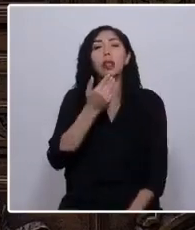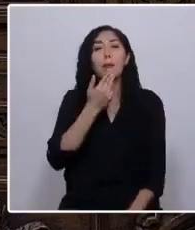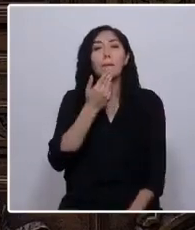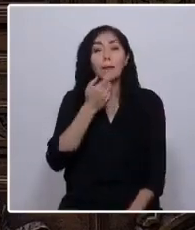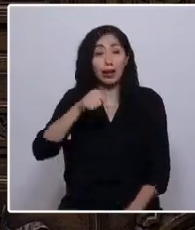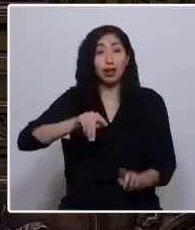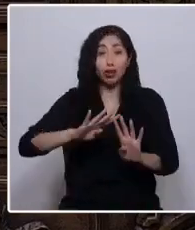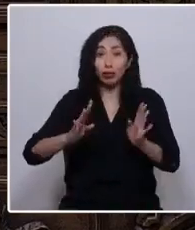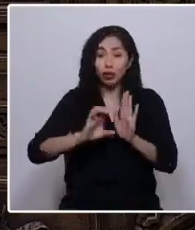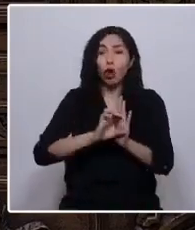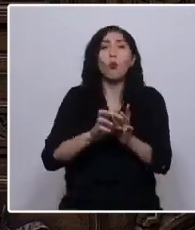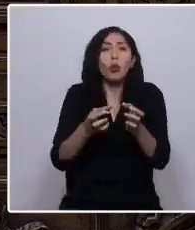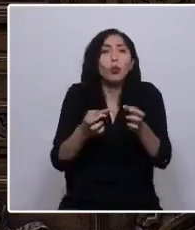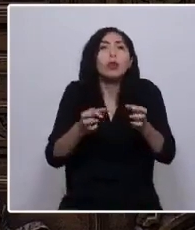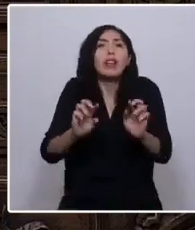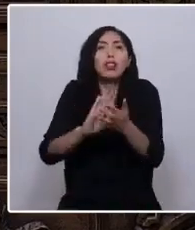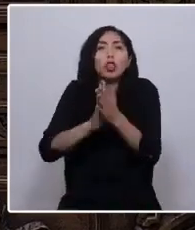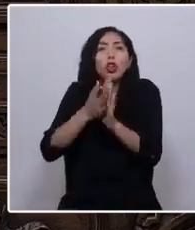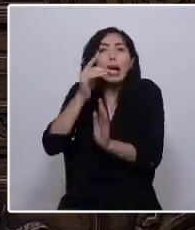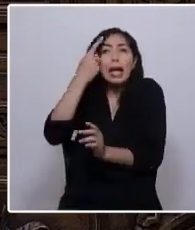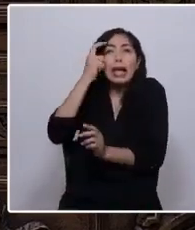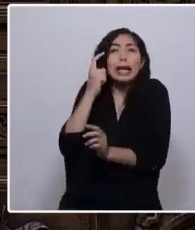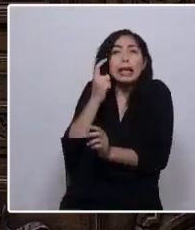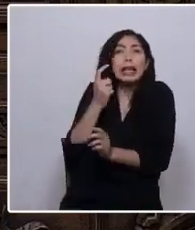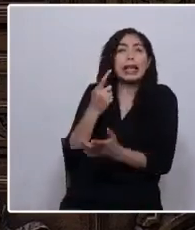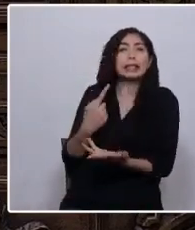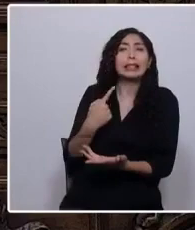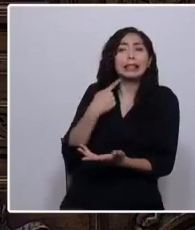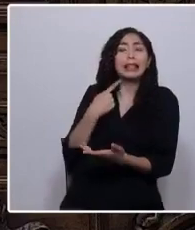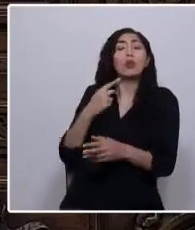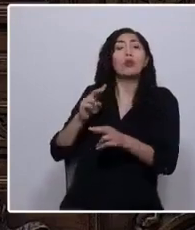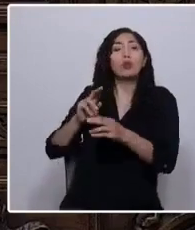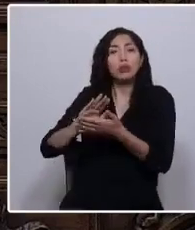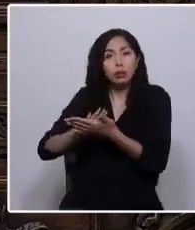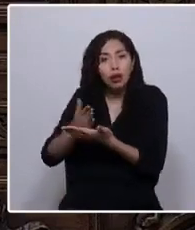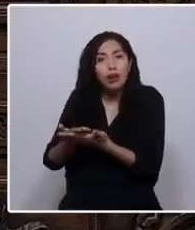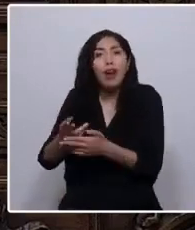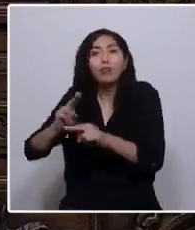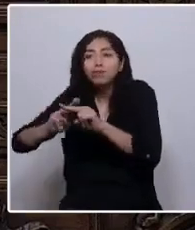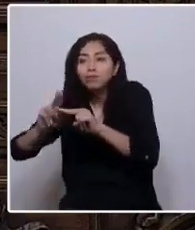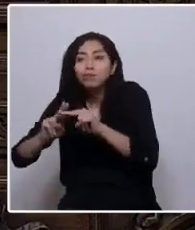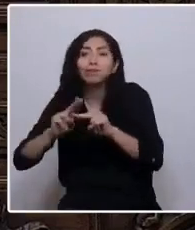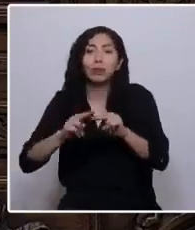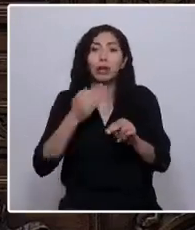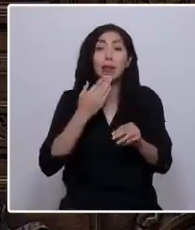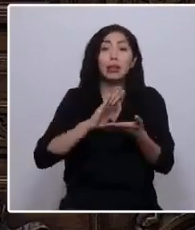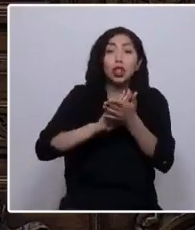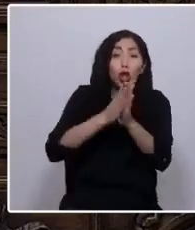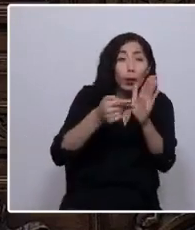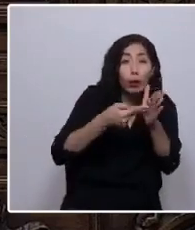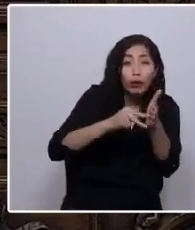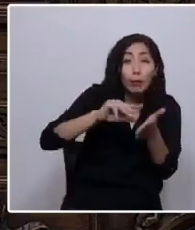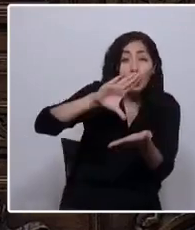sanar las heridas, los dolores y administrar de manera justa los conflictos que tiene nuestro país.